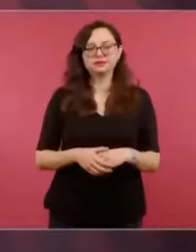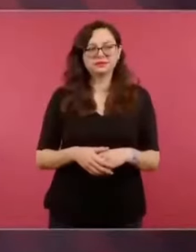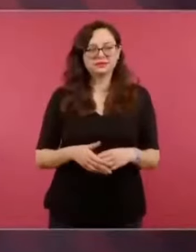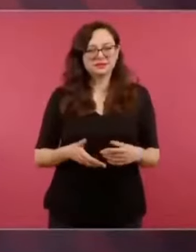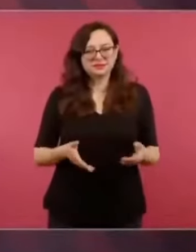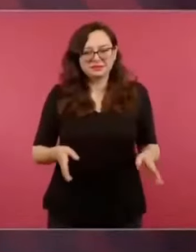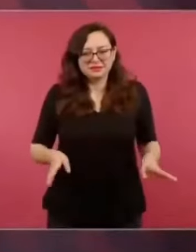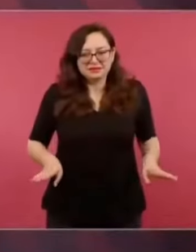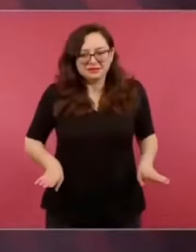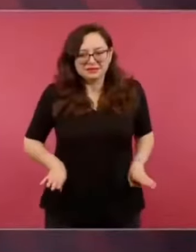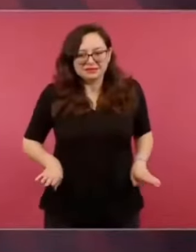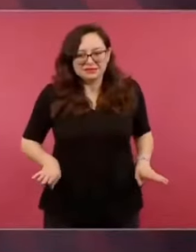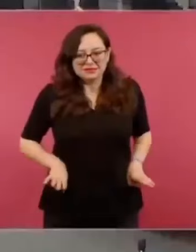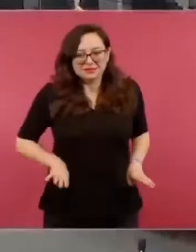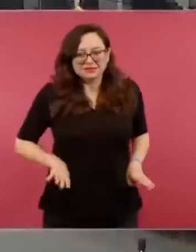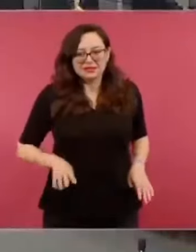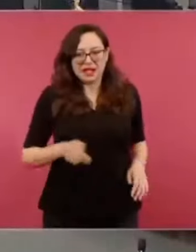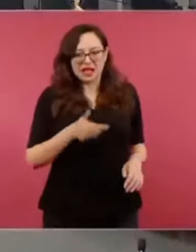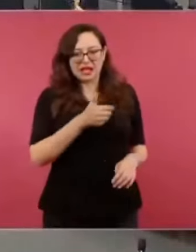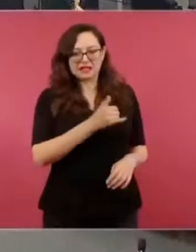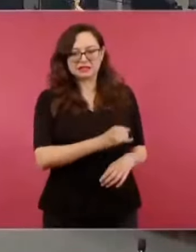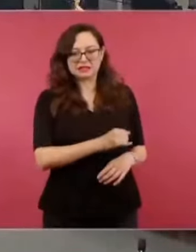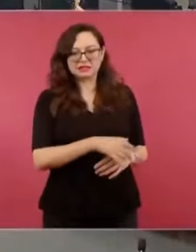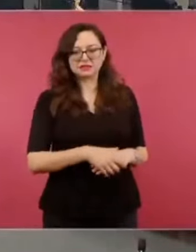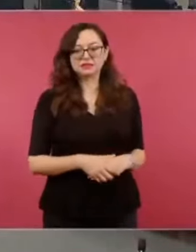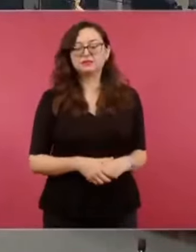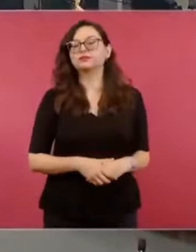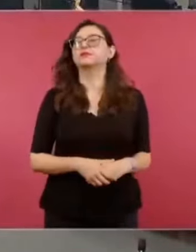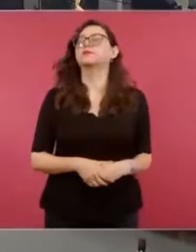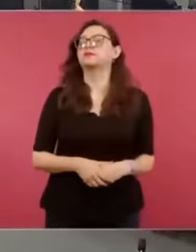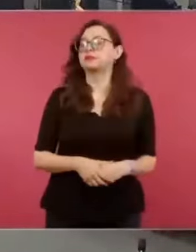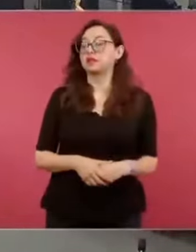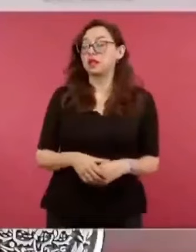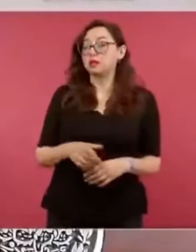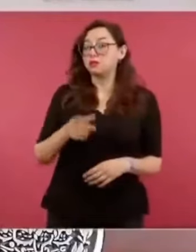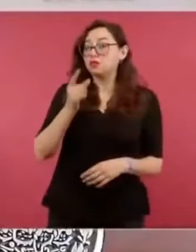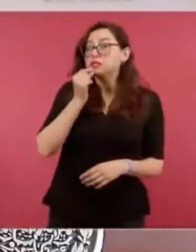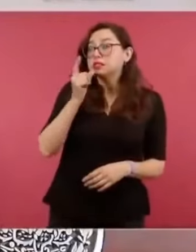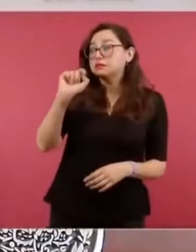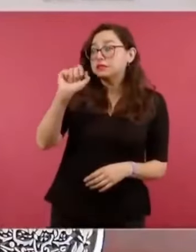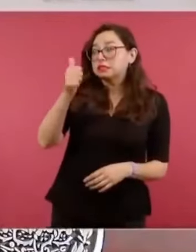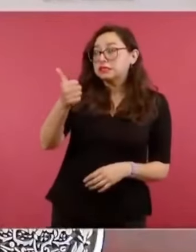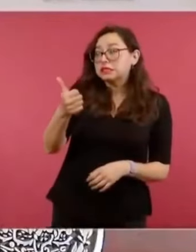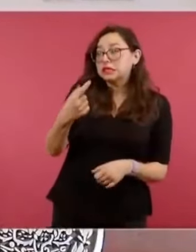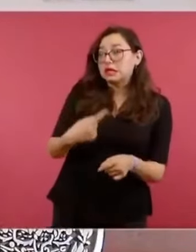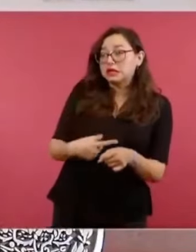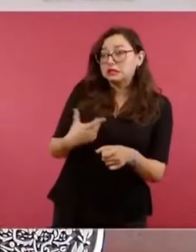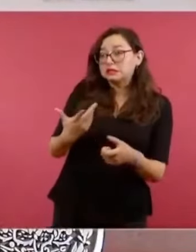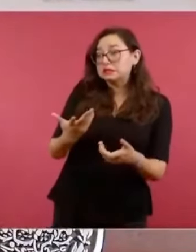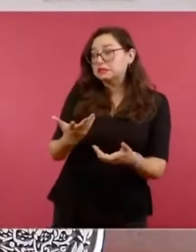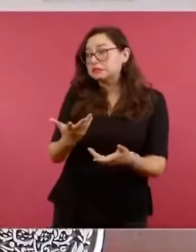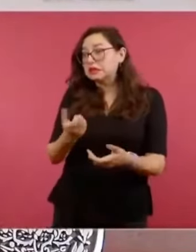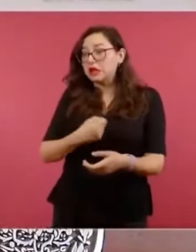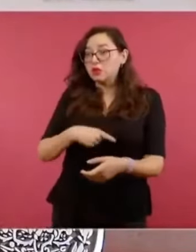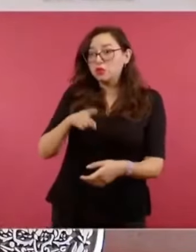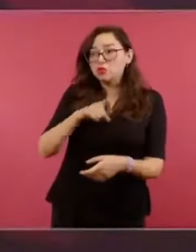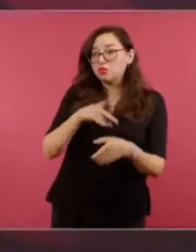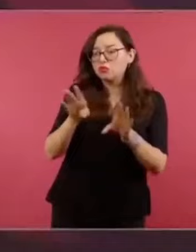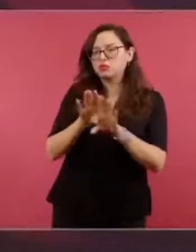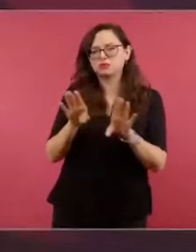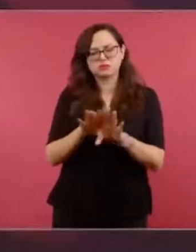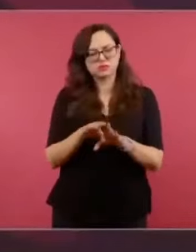¿Tiene el estatus del estado de salud de los 26? Están bien, afortunadamente todos bien. Les mando un abrazo muy fuerte.